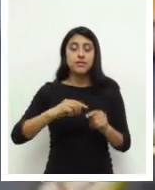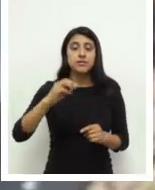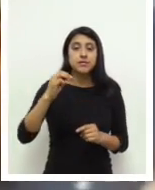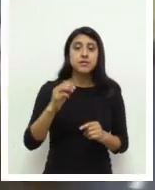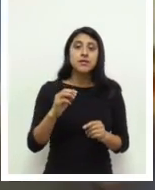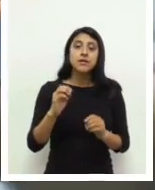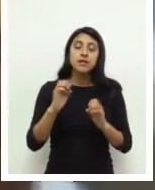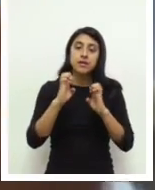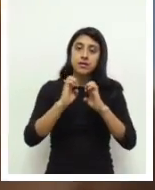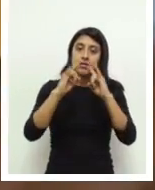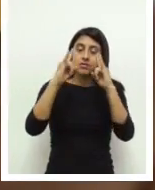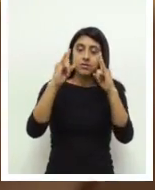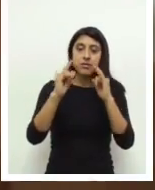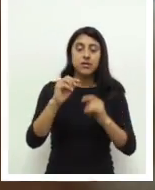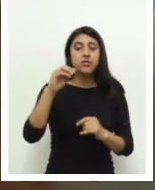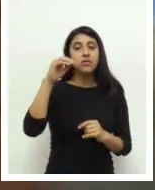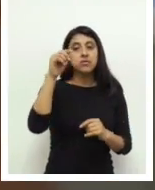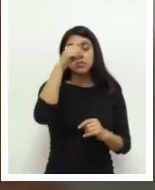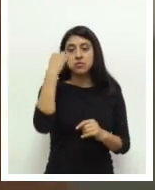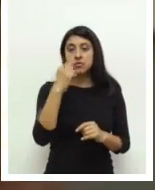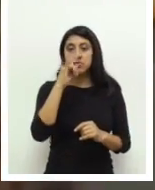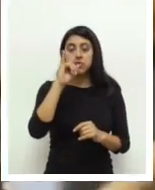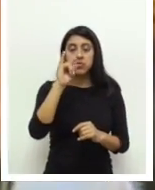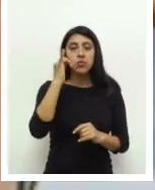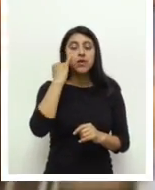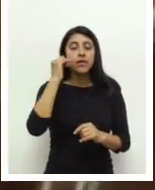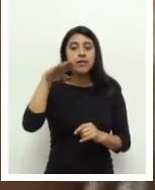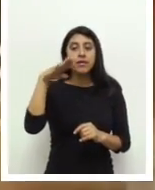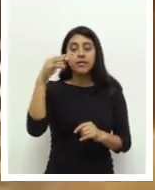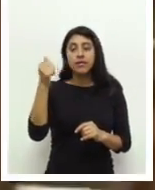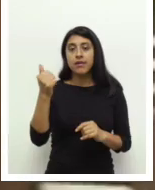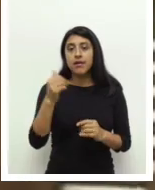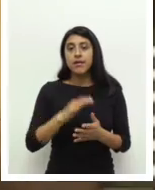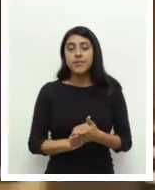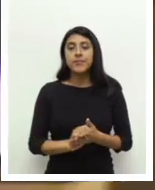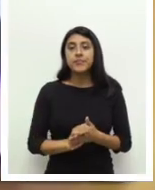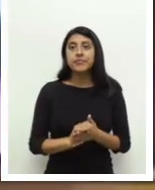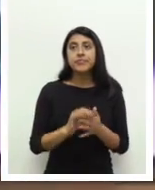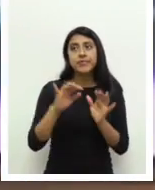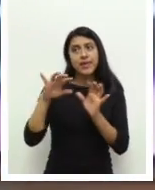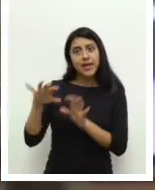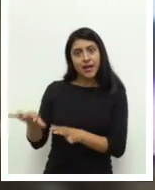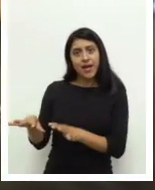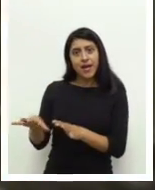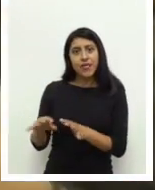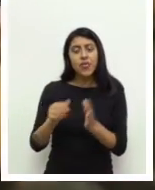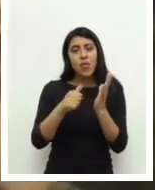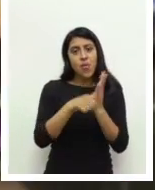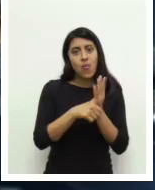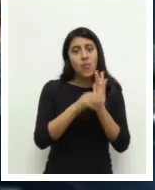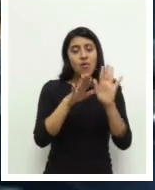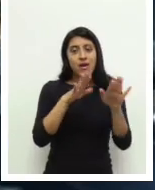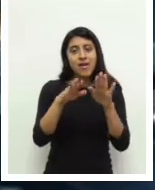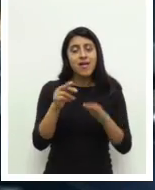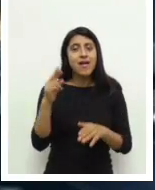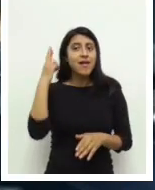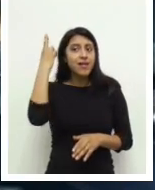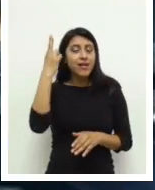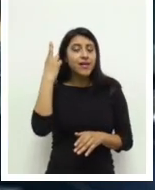o han sido el opening para Tokio Ska Paradise durante una gira en Suiza. Y su trabajo ha dejado huella en estaciones radiales de la región,